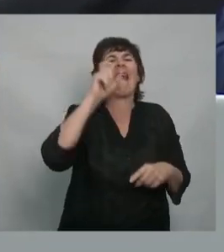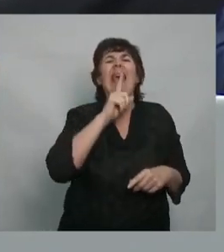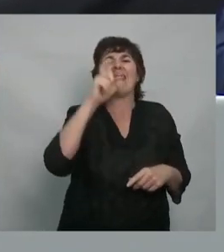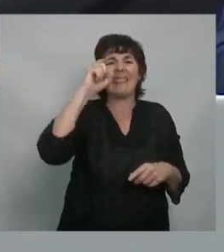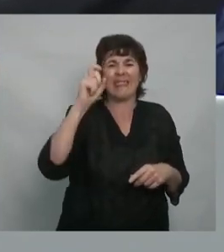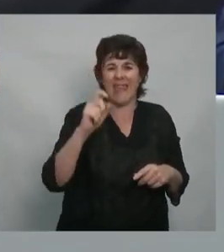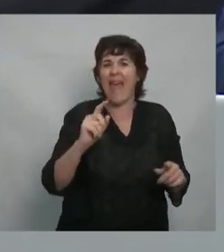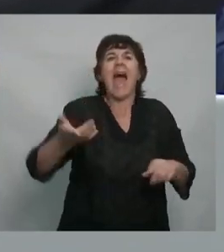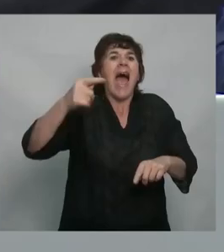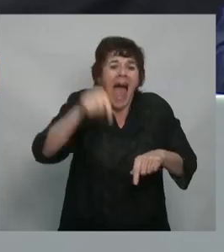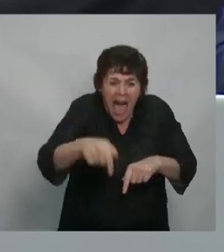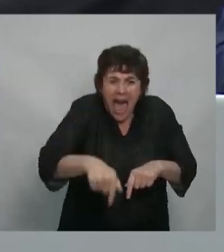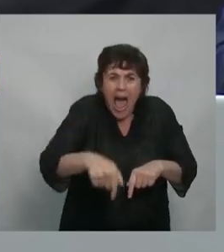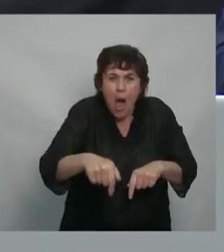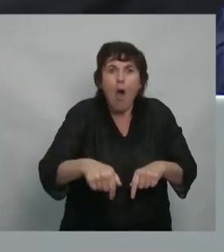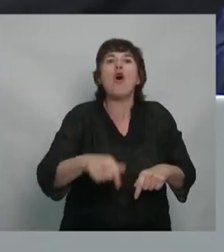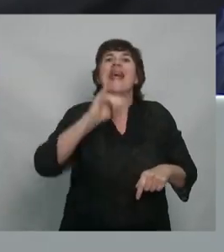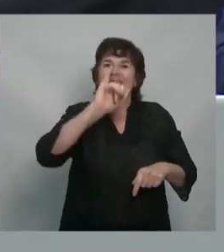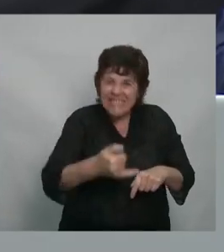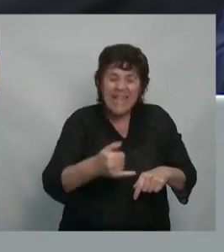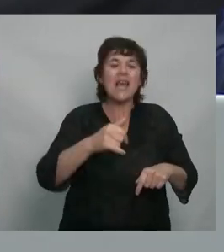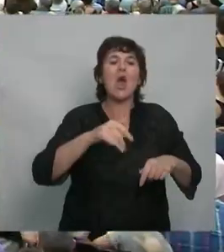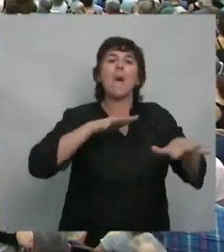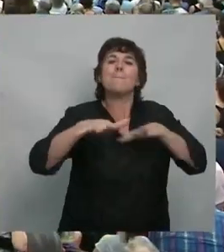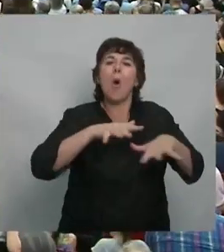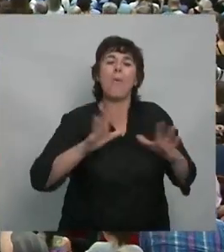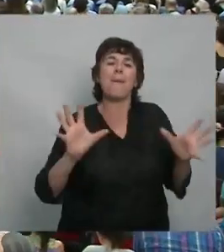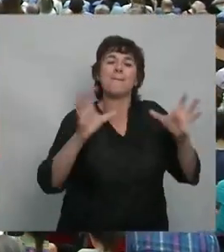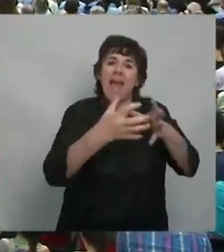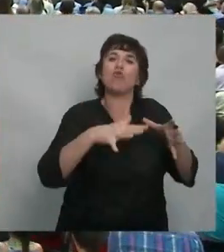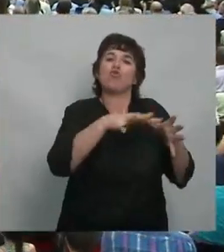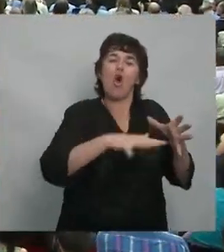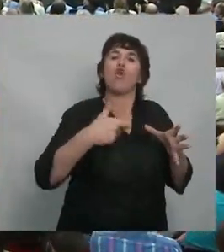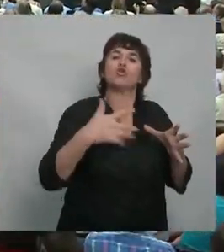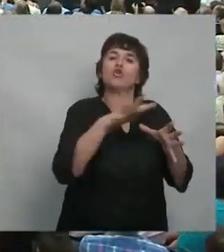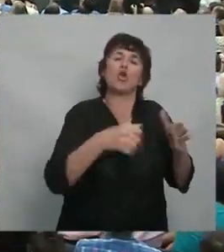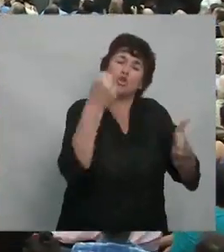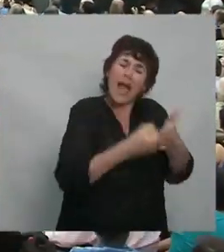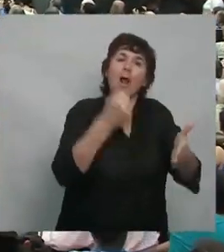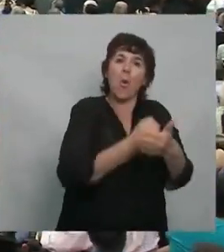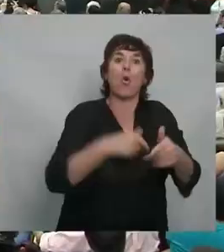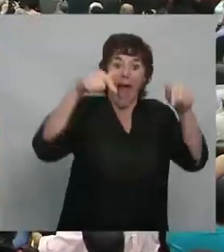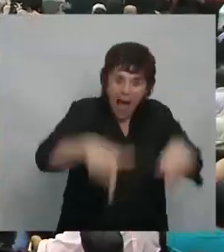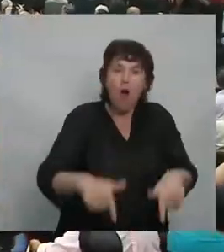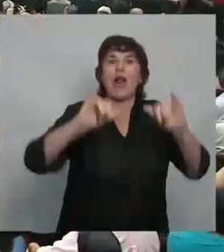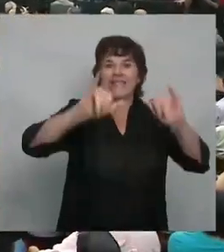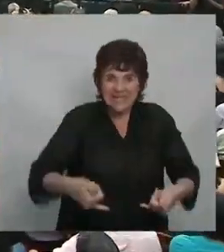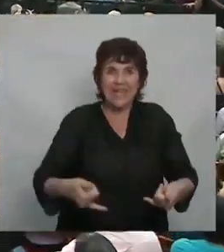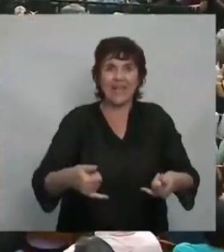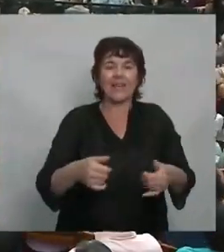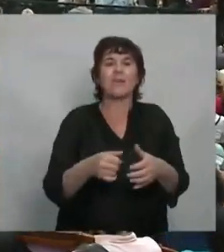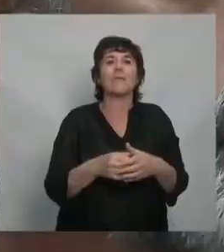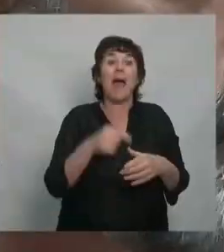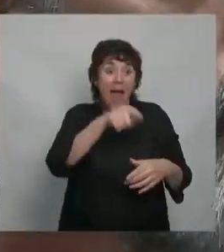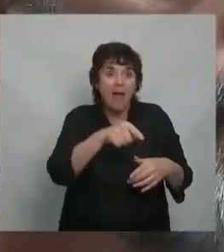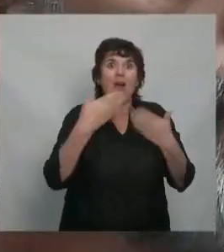Hoy hay organizaciones sociales que son las hijas también de nuestro propio gobierno, esos movimientos sociales. El